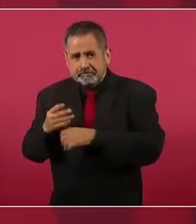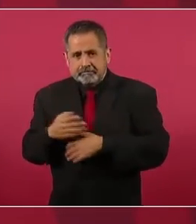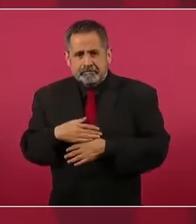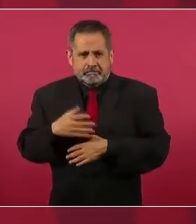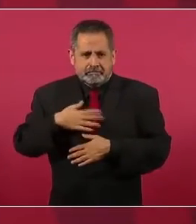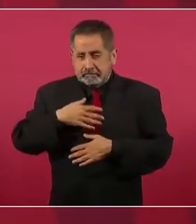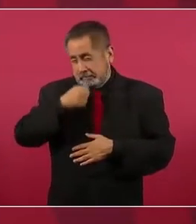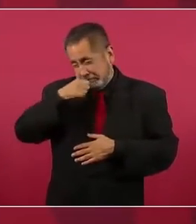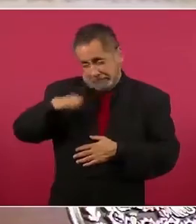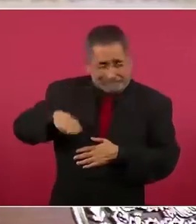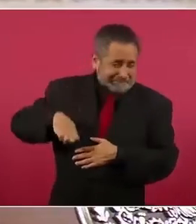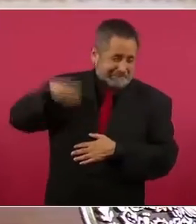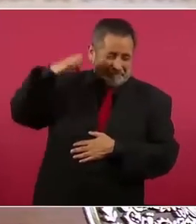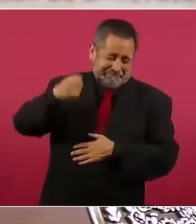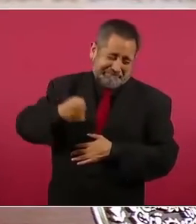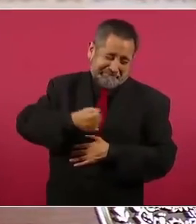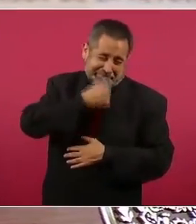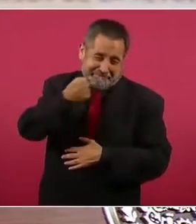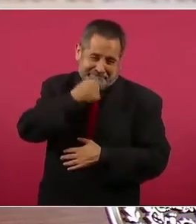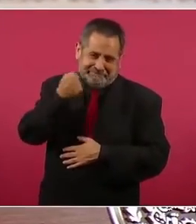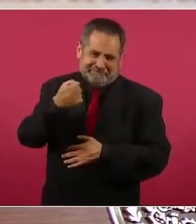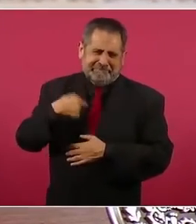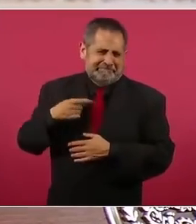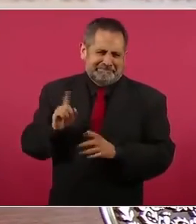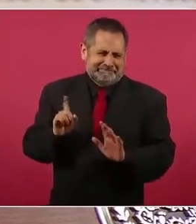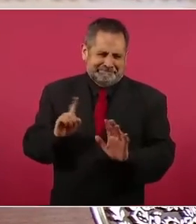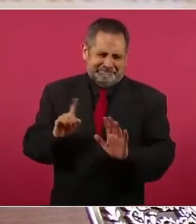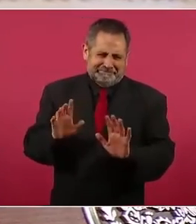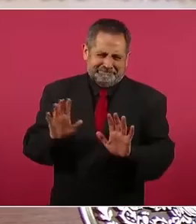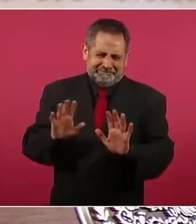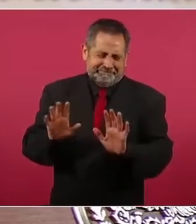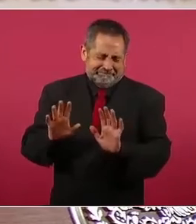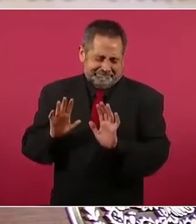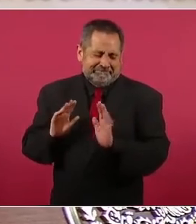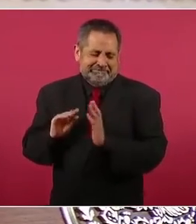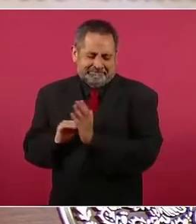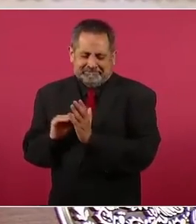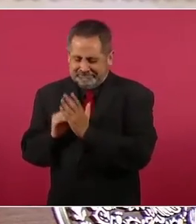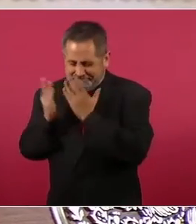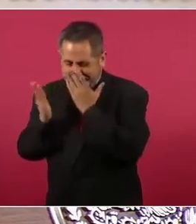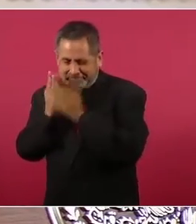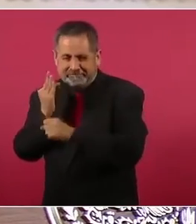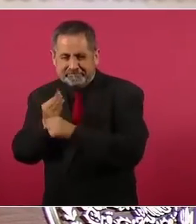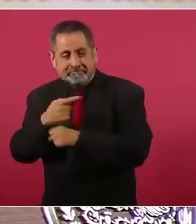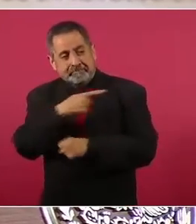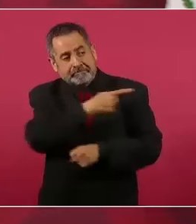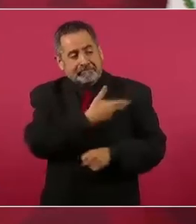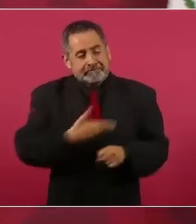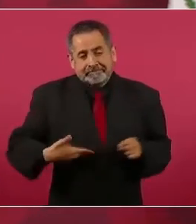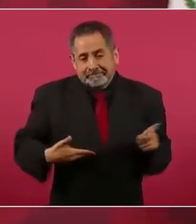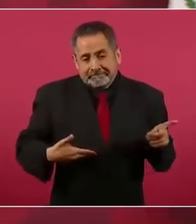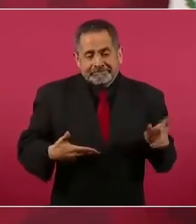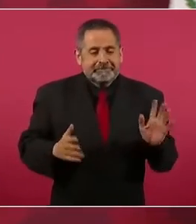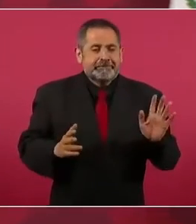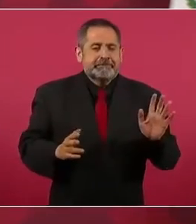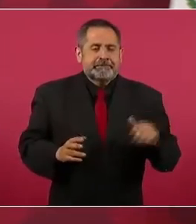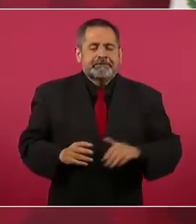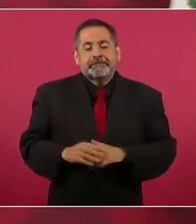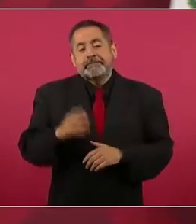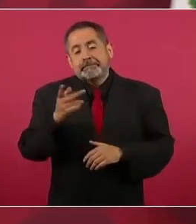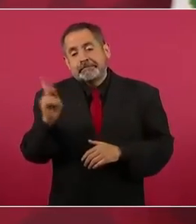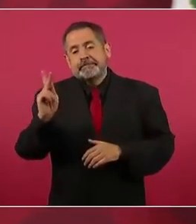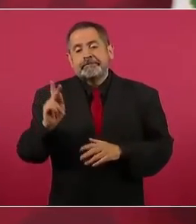edad, pero